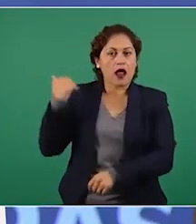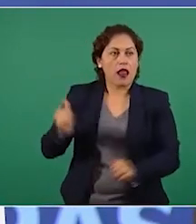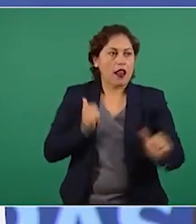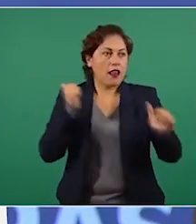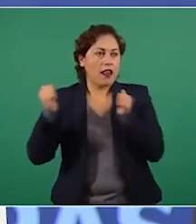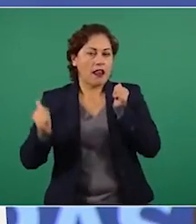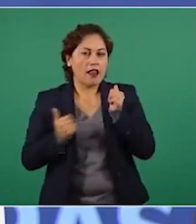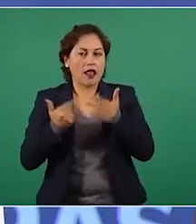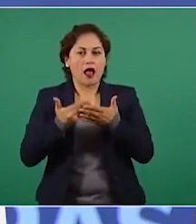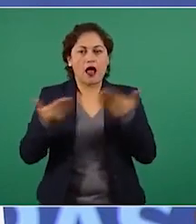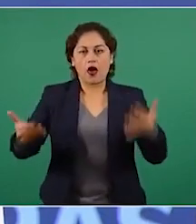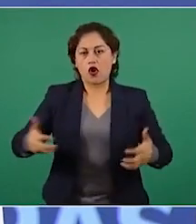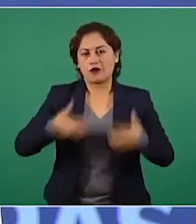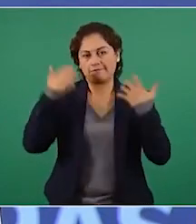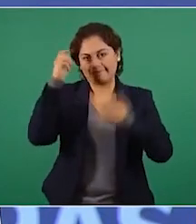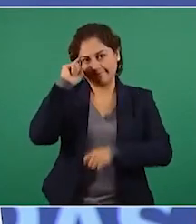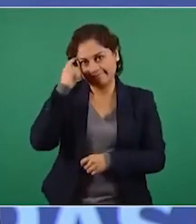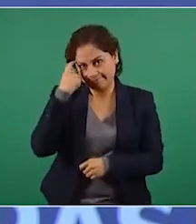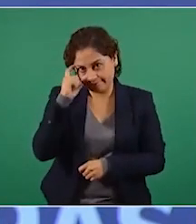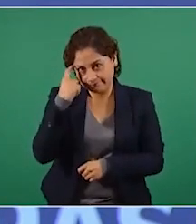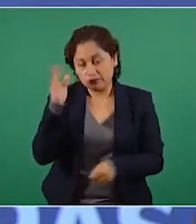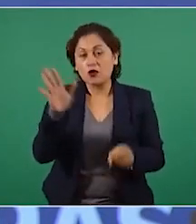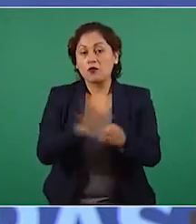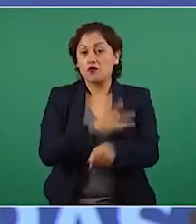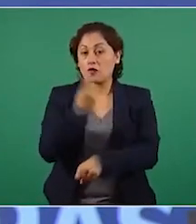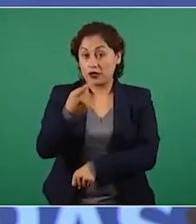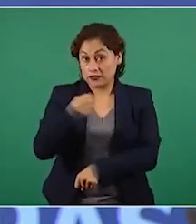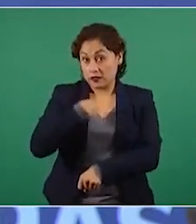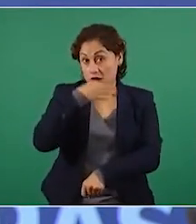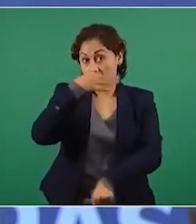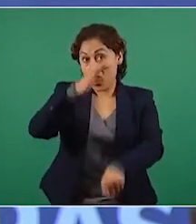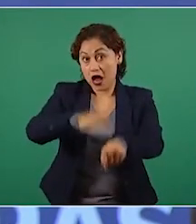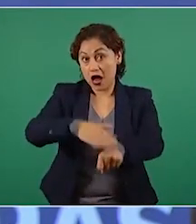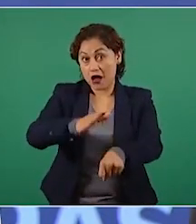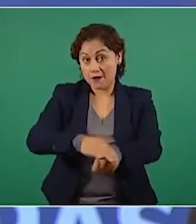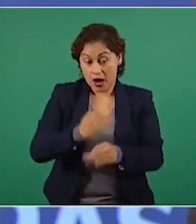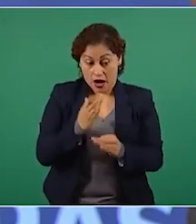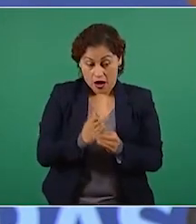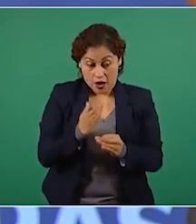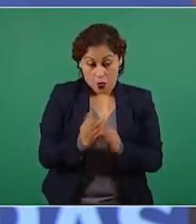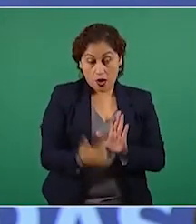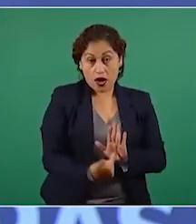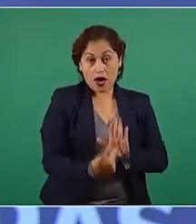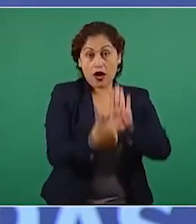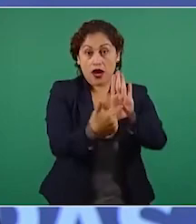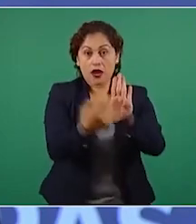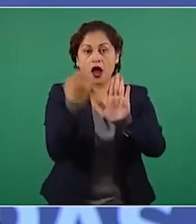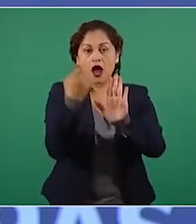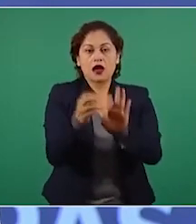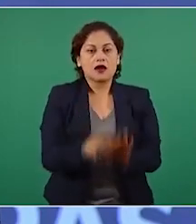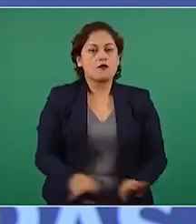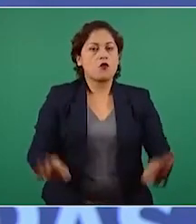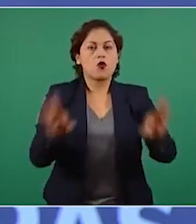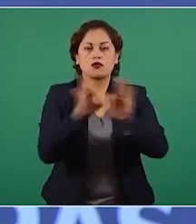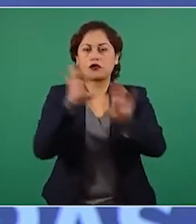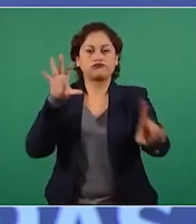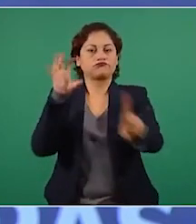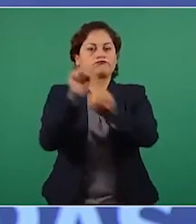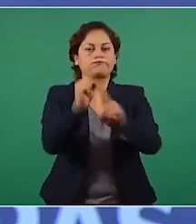Por eso reafirmamos que este ejercicio es parte de la vida democrática del país y de la defensa del derecho a la información.